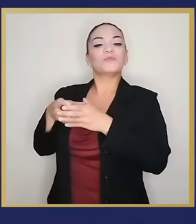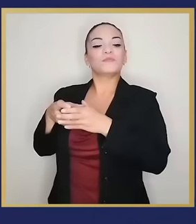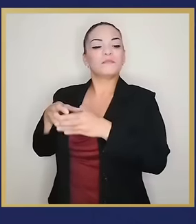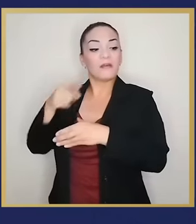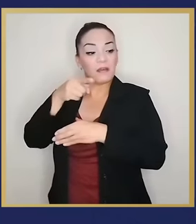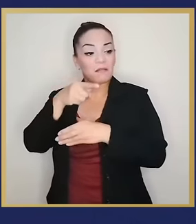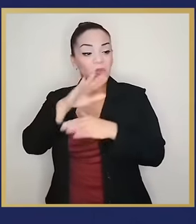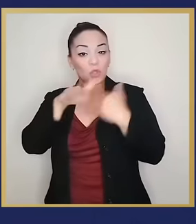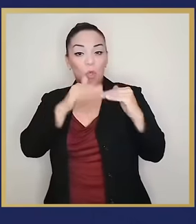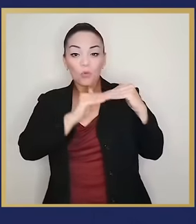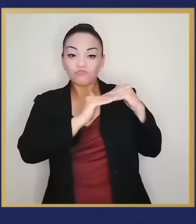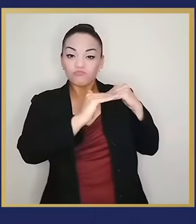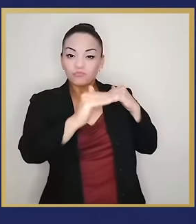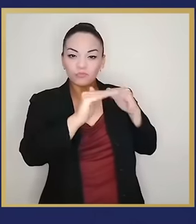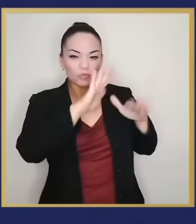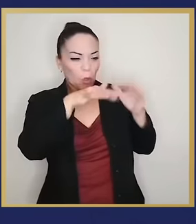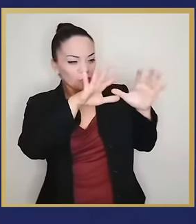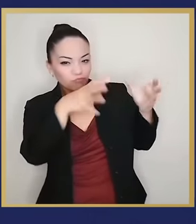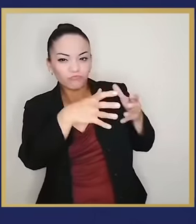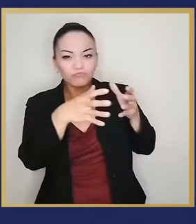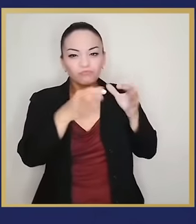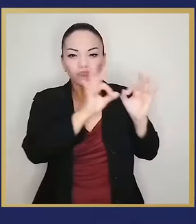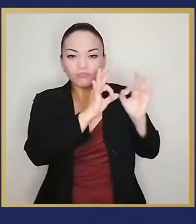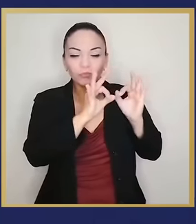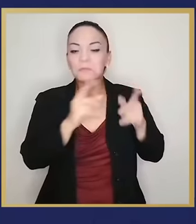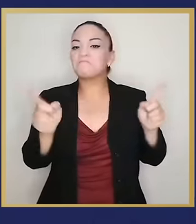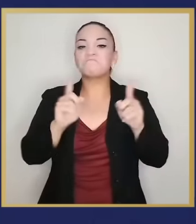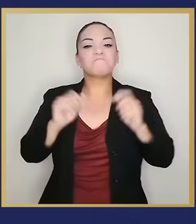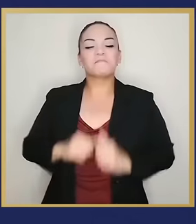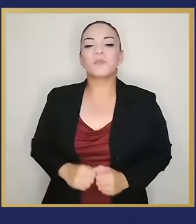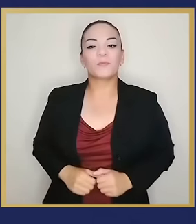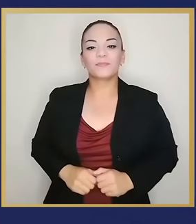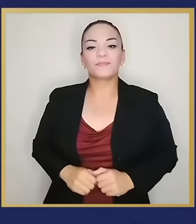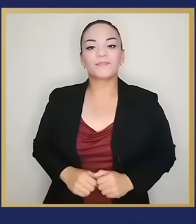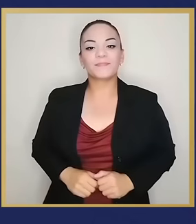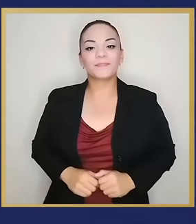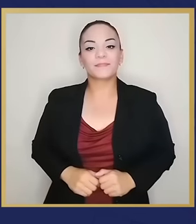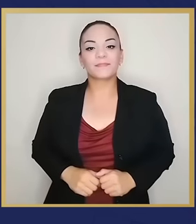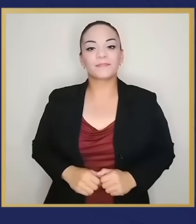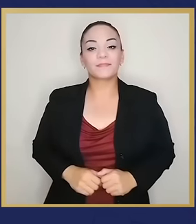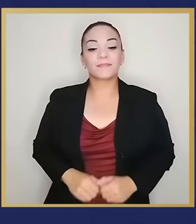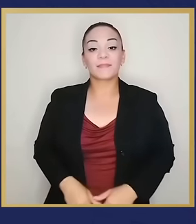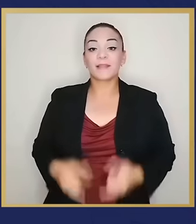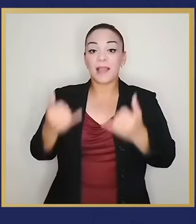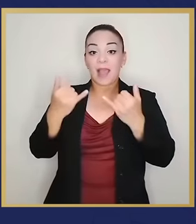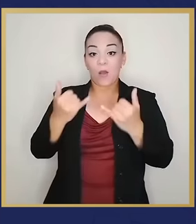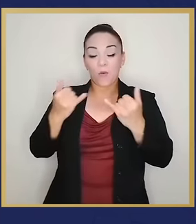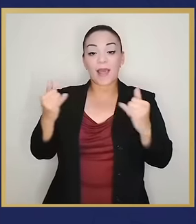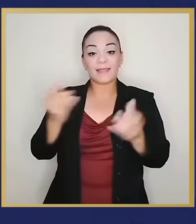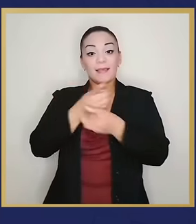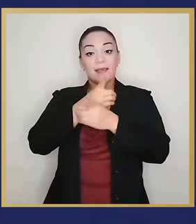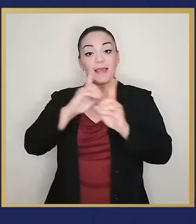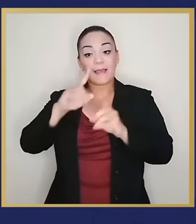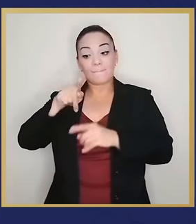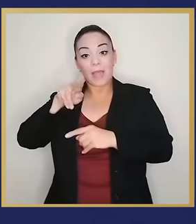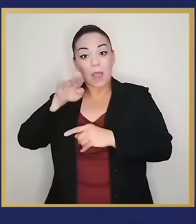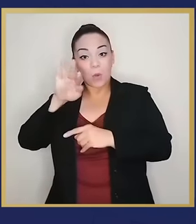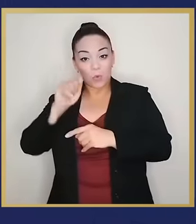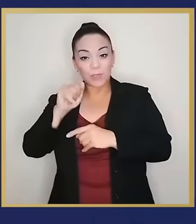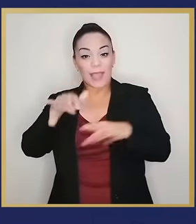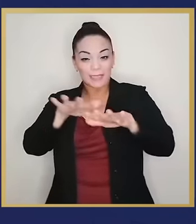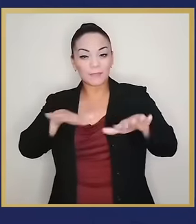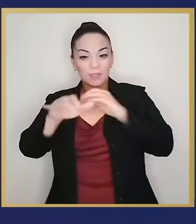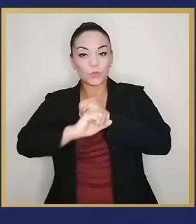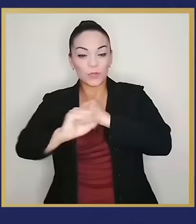creyeron en la cancha plana para jugar. Democratizar la pauta no es un castigo,